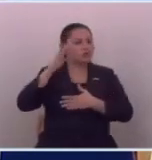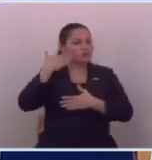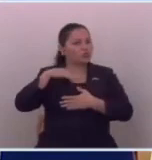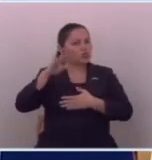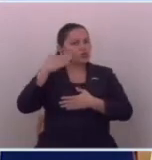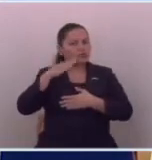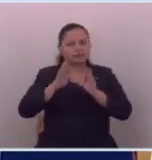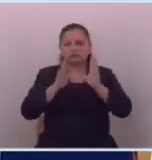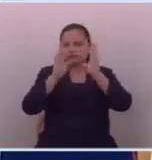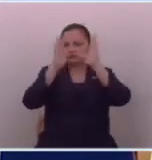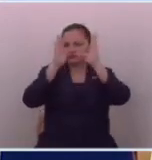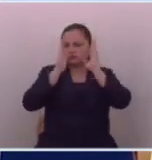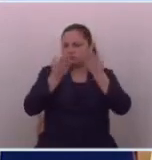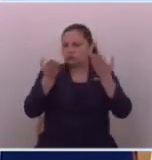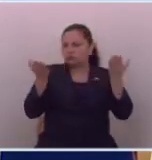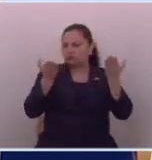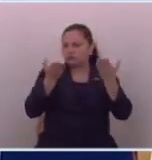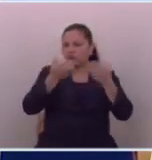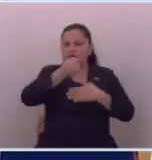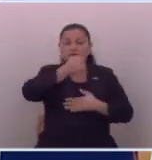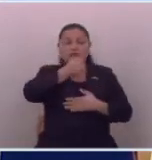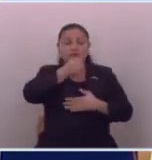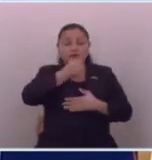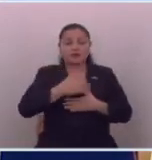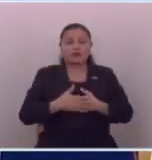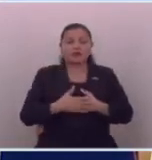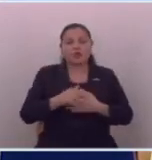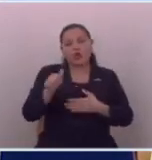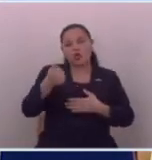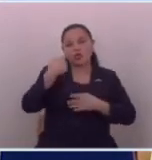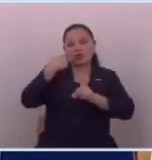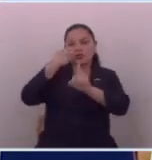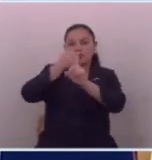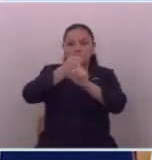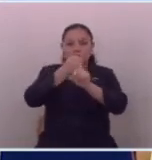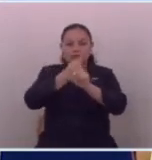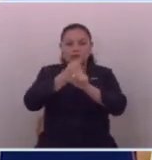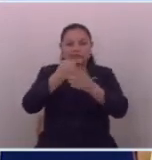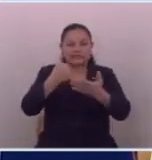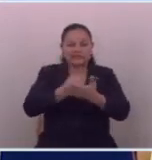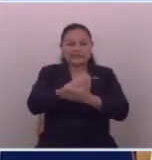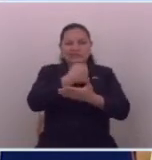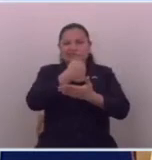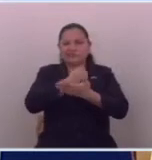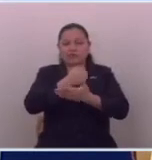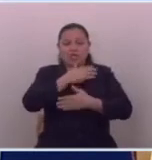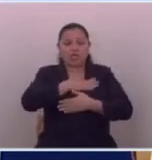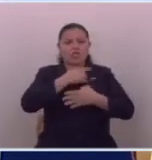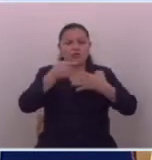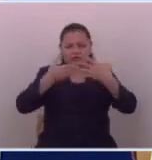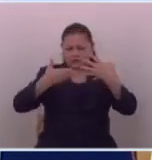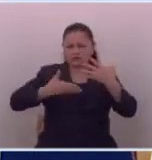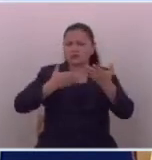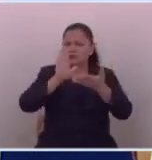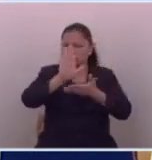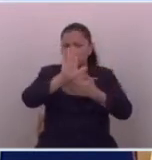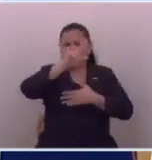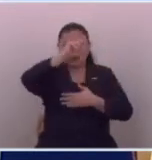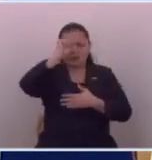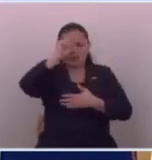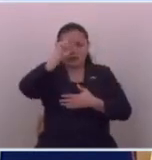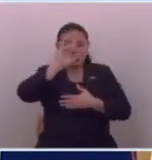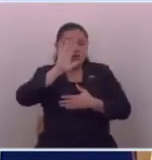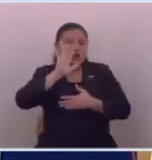se han dedicado a realizar periodismo con otros fines y que a pesar de ello tienen el derecho de ejercer su labor,